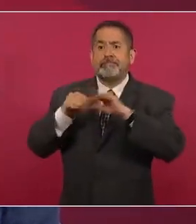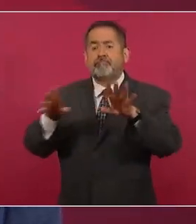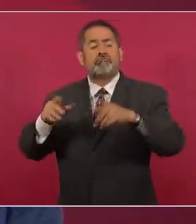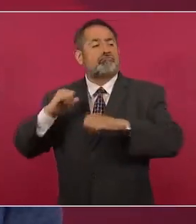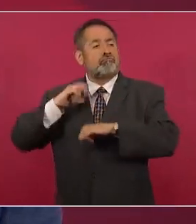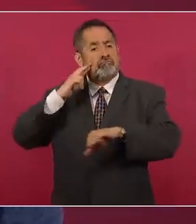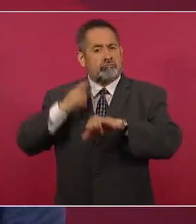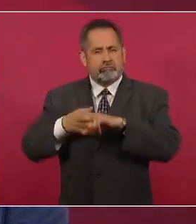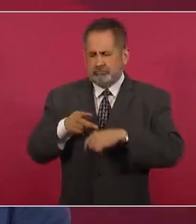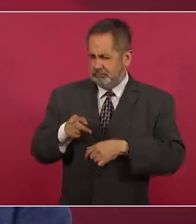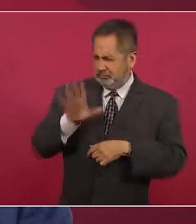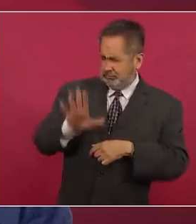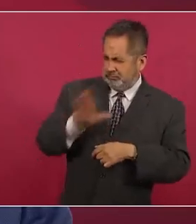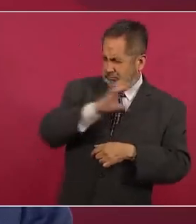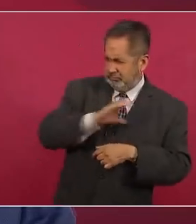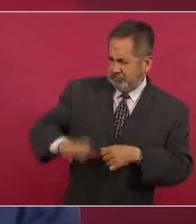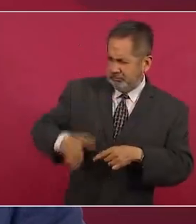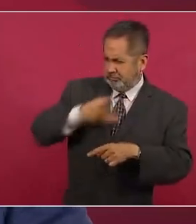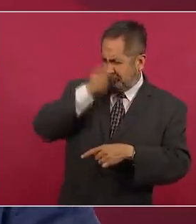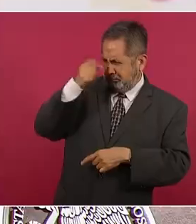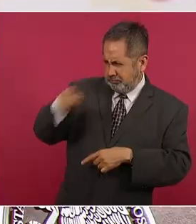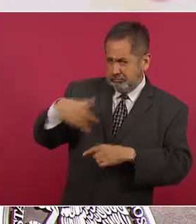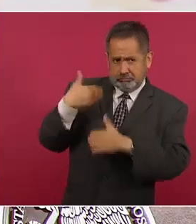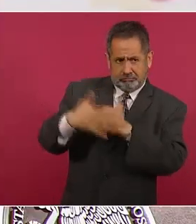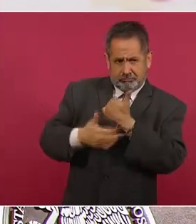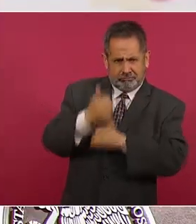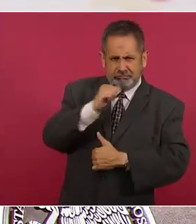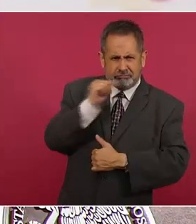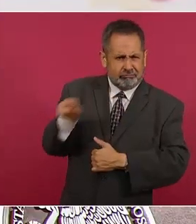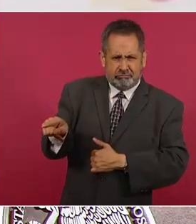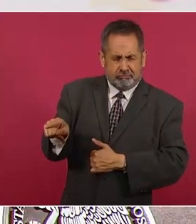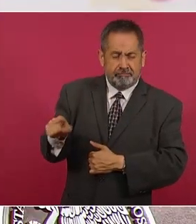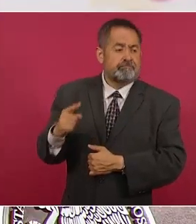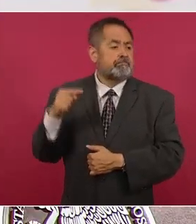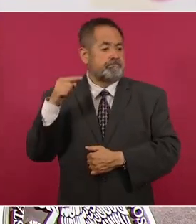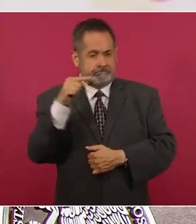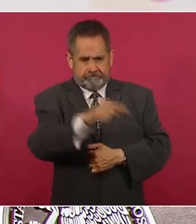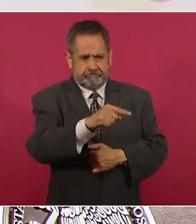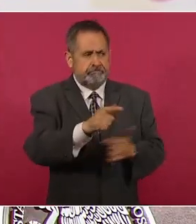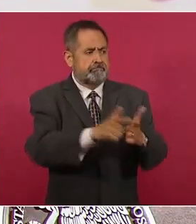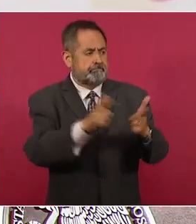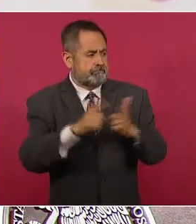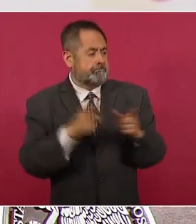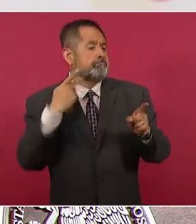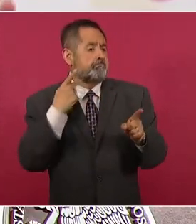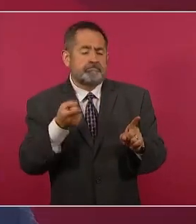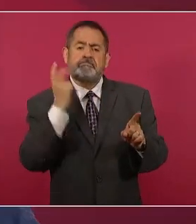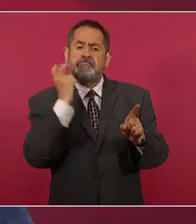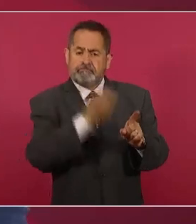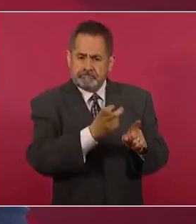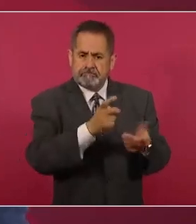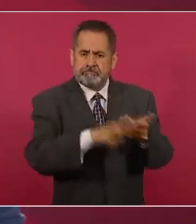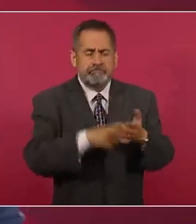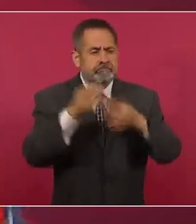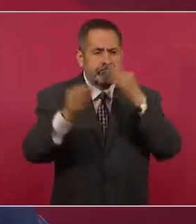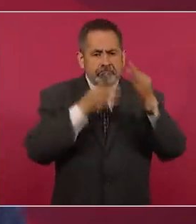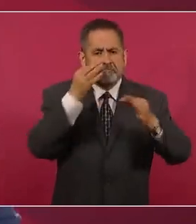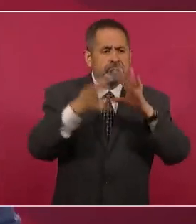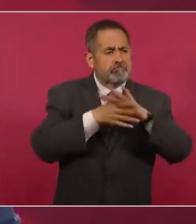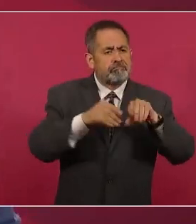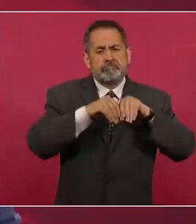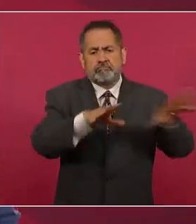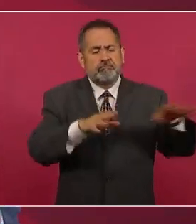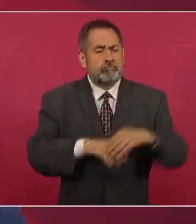un candidato, fuera un contendiente en la jornada electoral. Queremos que la autoridad electoral se circunscriba